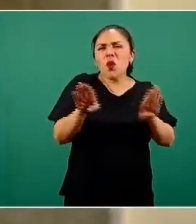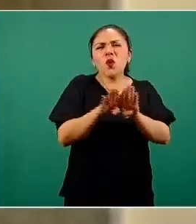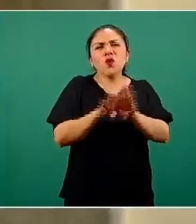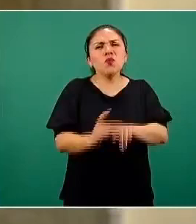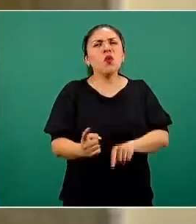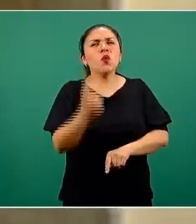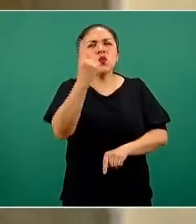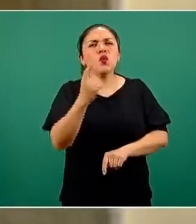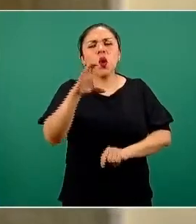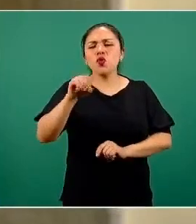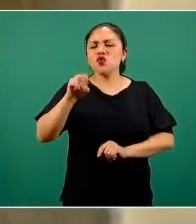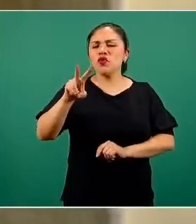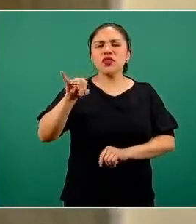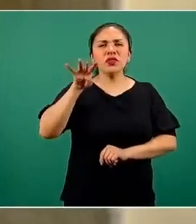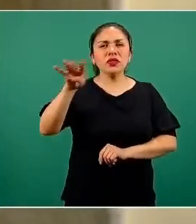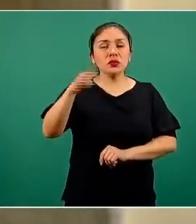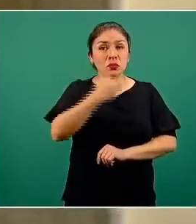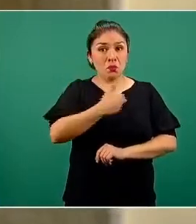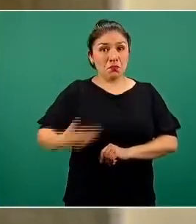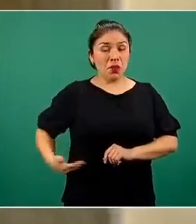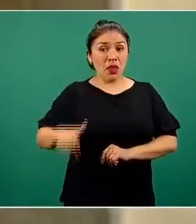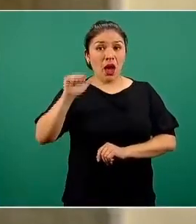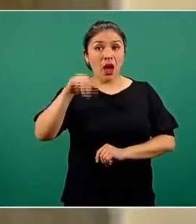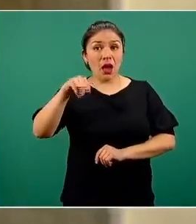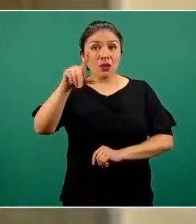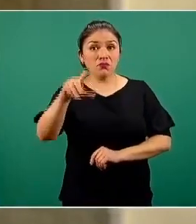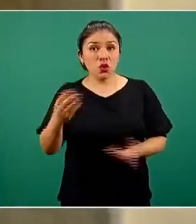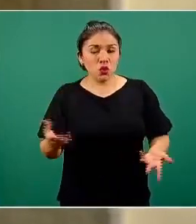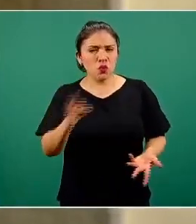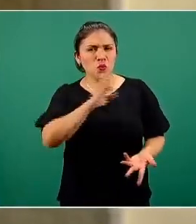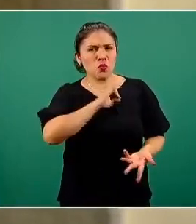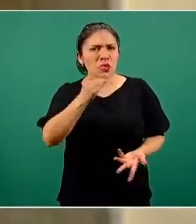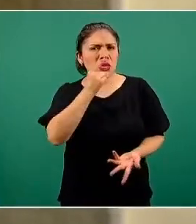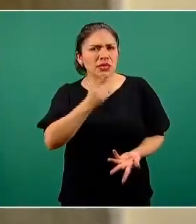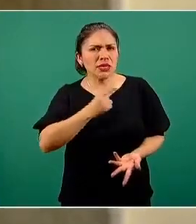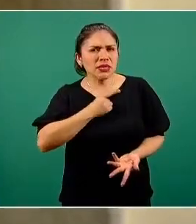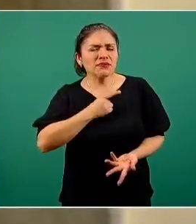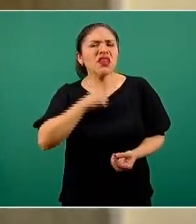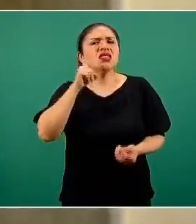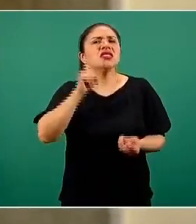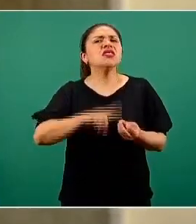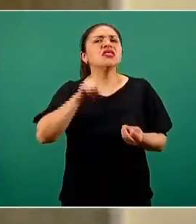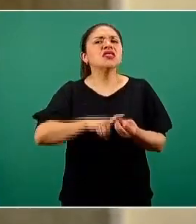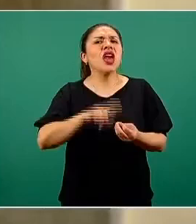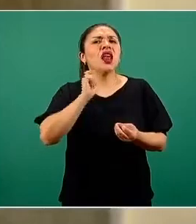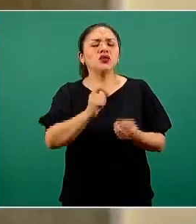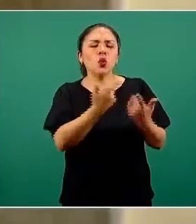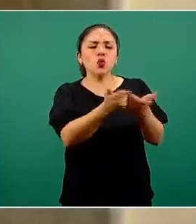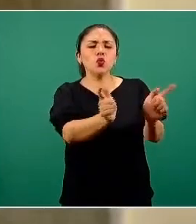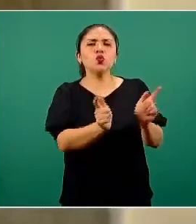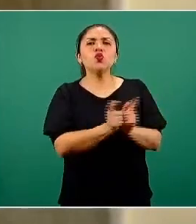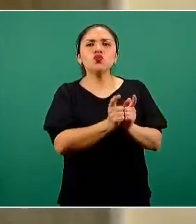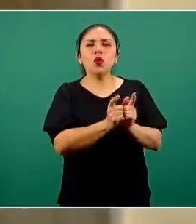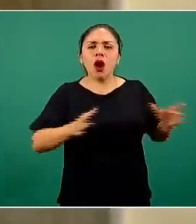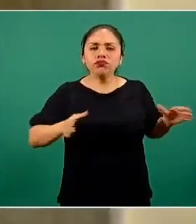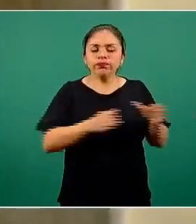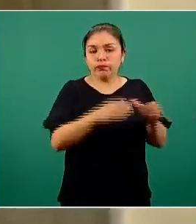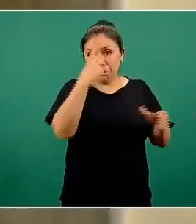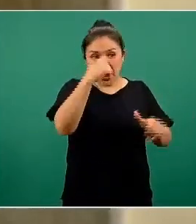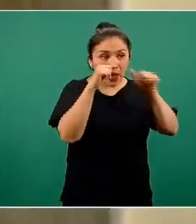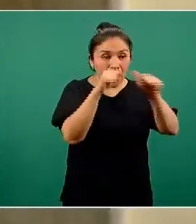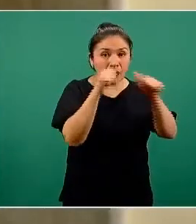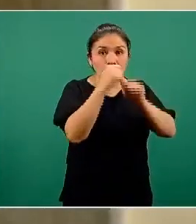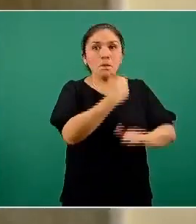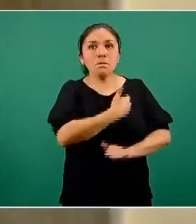de COVID-19 del presidente López Obrador. Si nos pudieran decir quiénes conforman el equipo que está atendiendo al